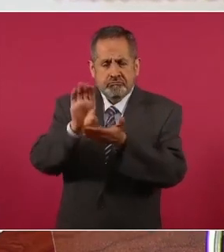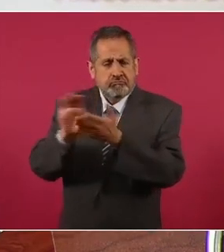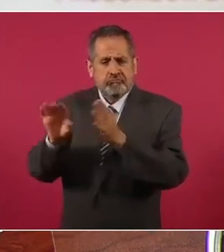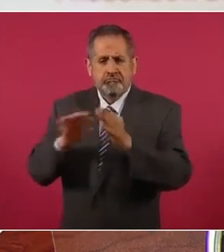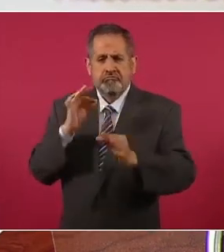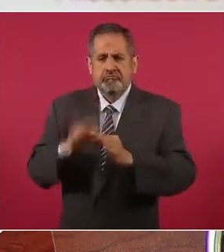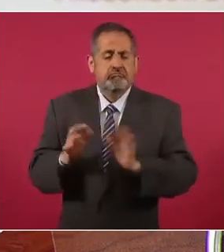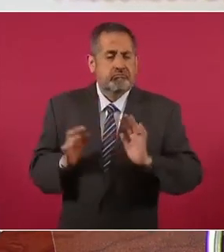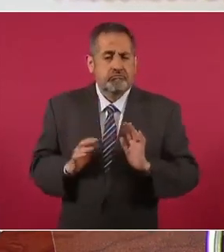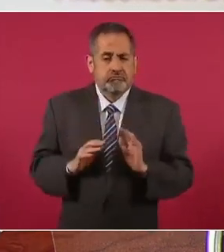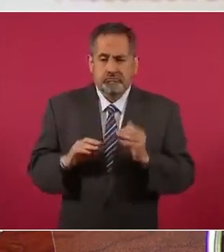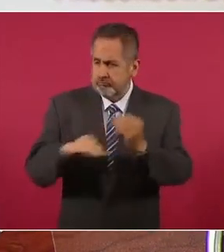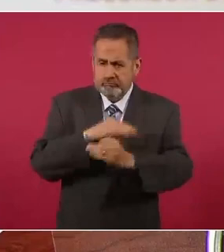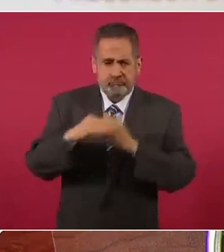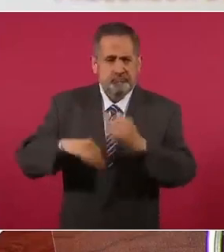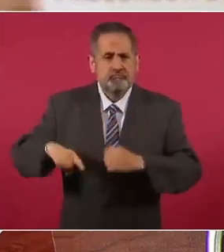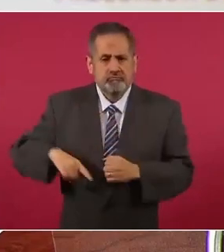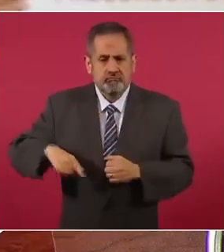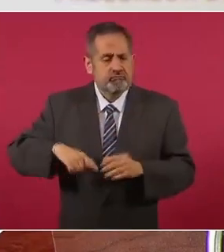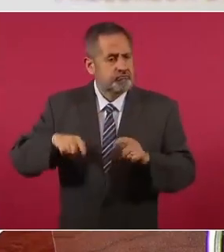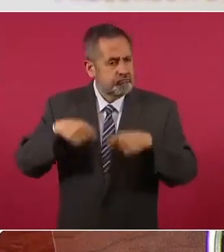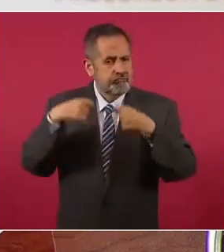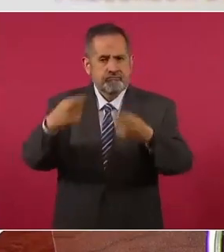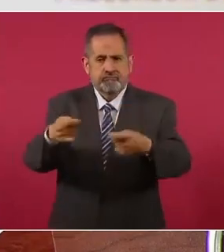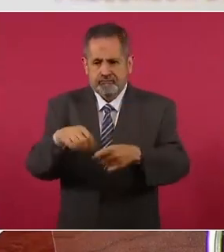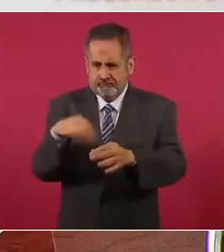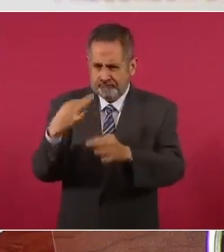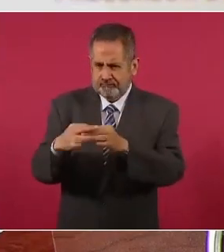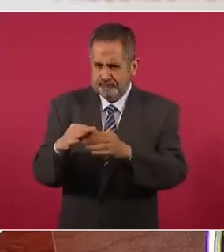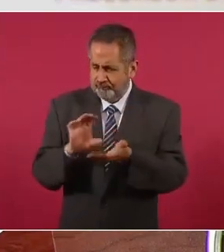a todos los gobiernos estatales y municipales